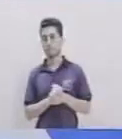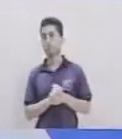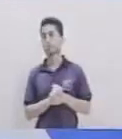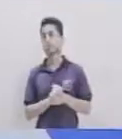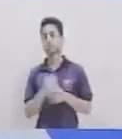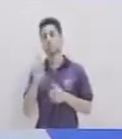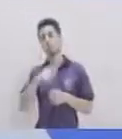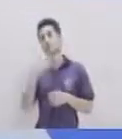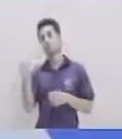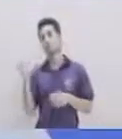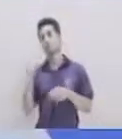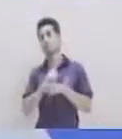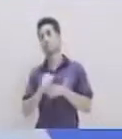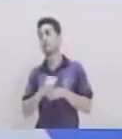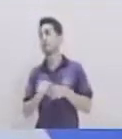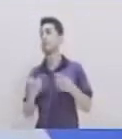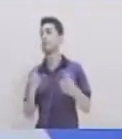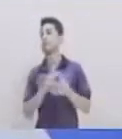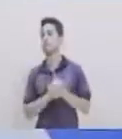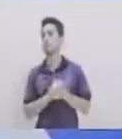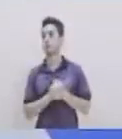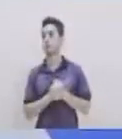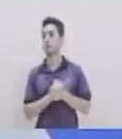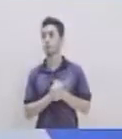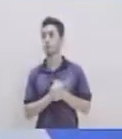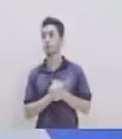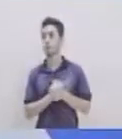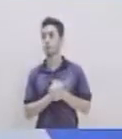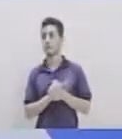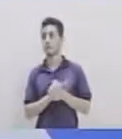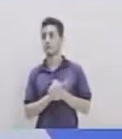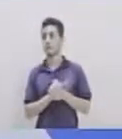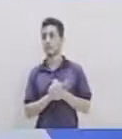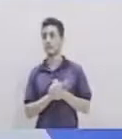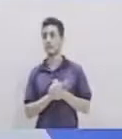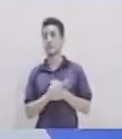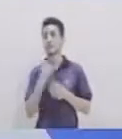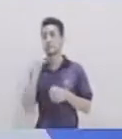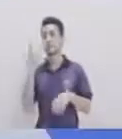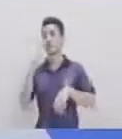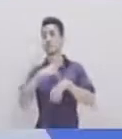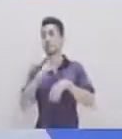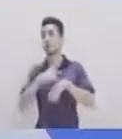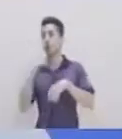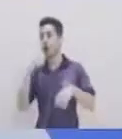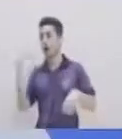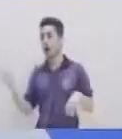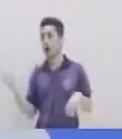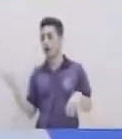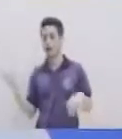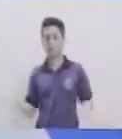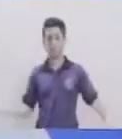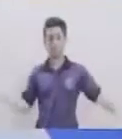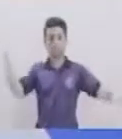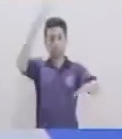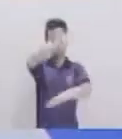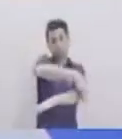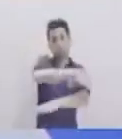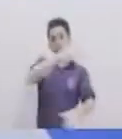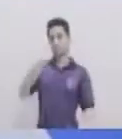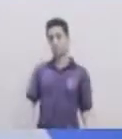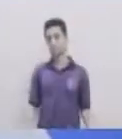El siguiente ejercicio Va a ser igual Solo que La variante es Tocar el pie contrario Con la mano contraria Entonces estoy acá